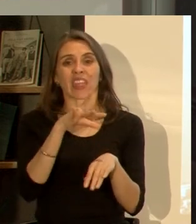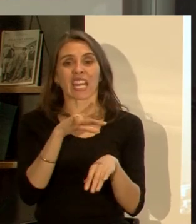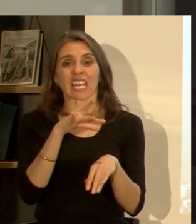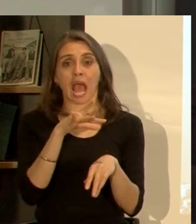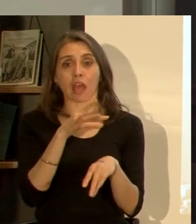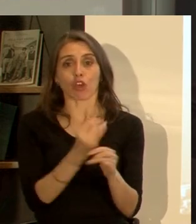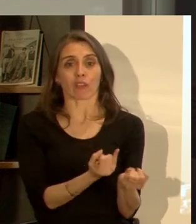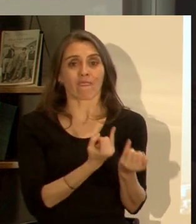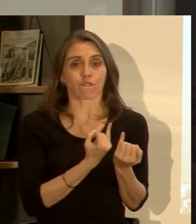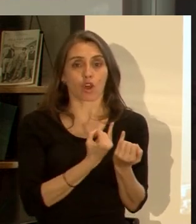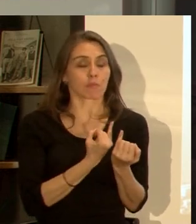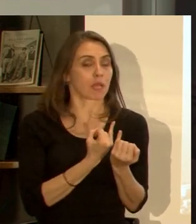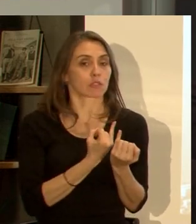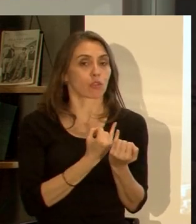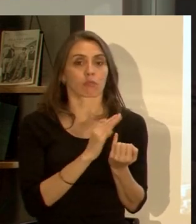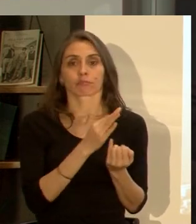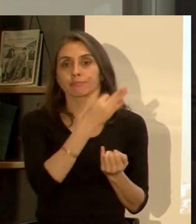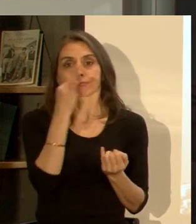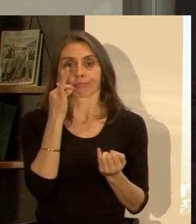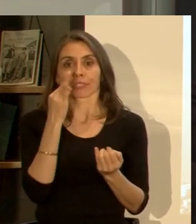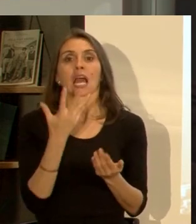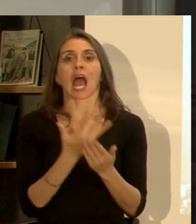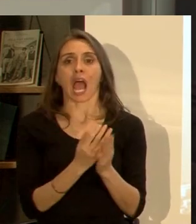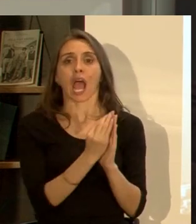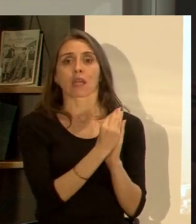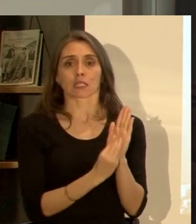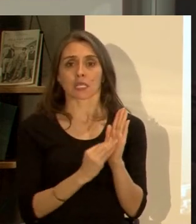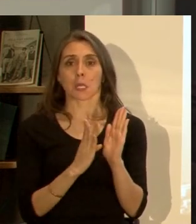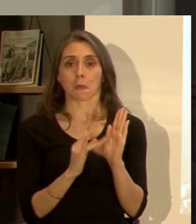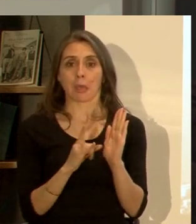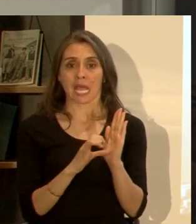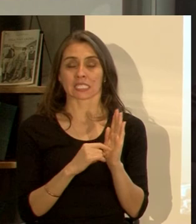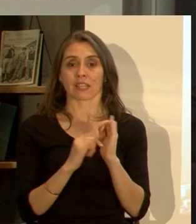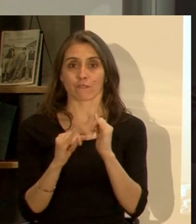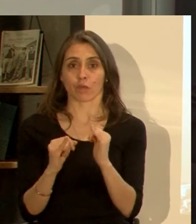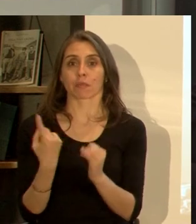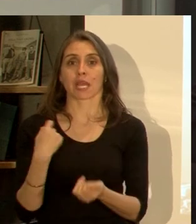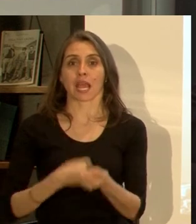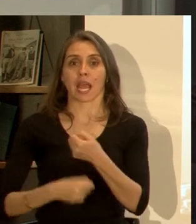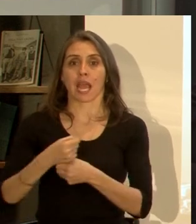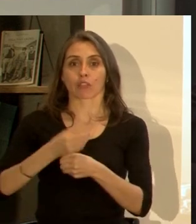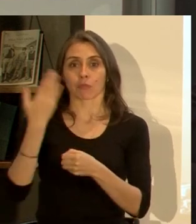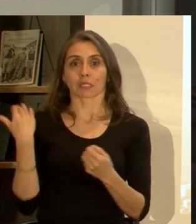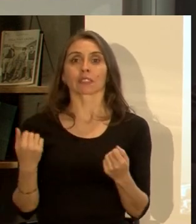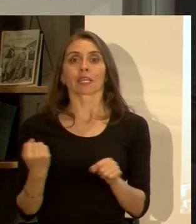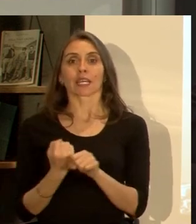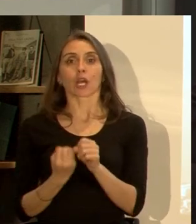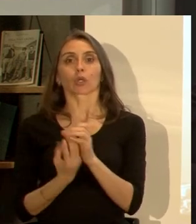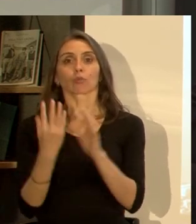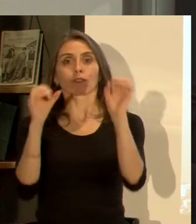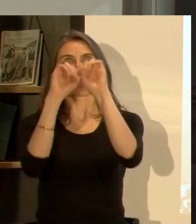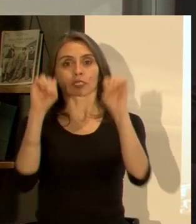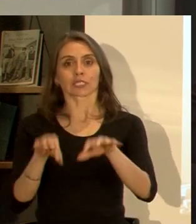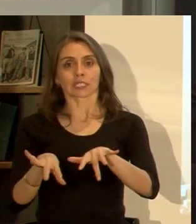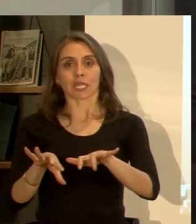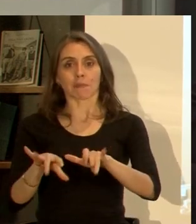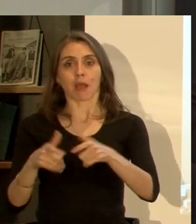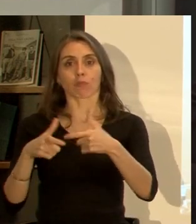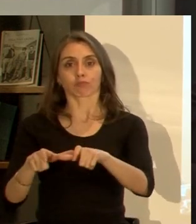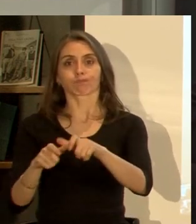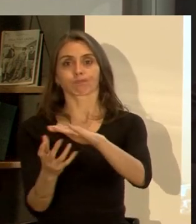y se restringió un poco esto las bases existen sin embargo desde el año pasado se está trabajando un nuevo sistema informático